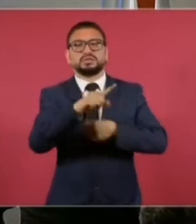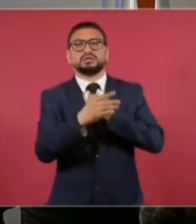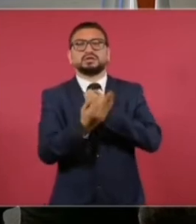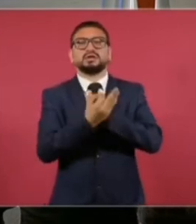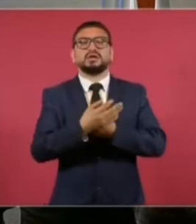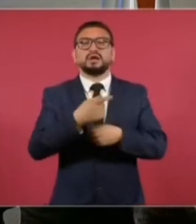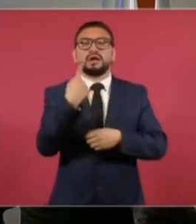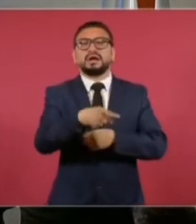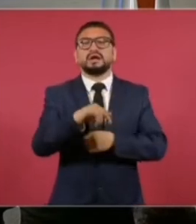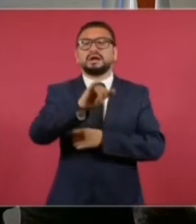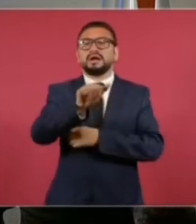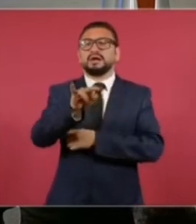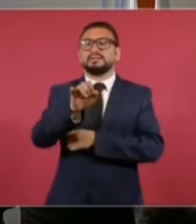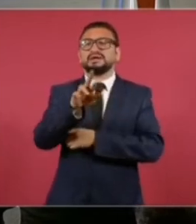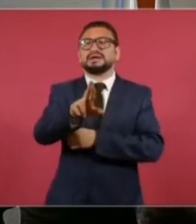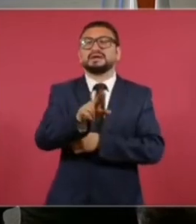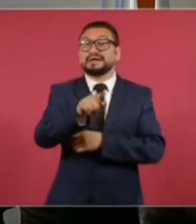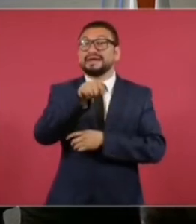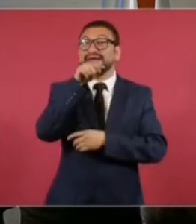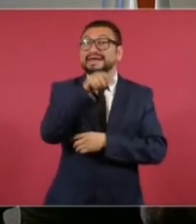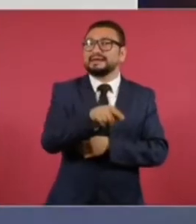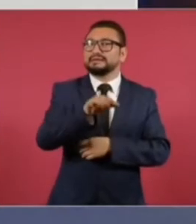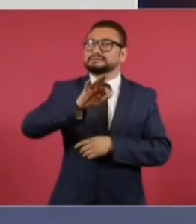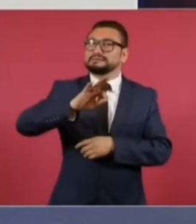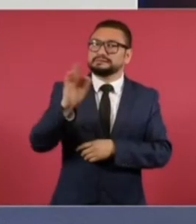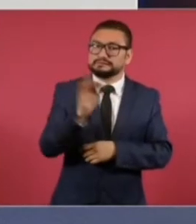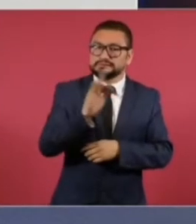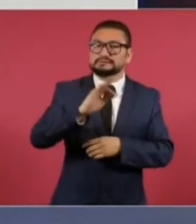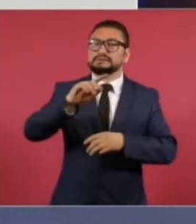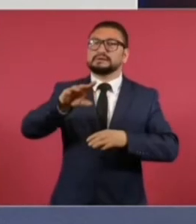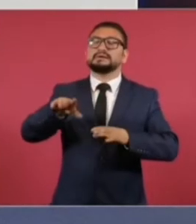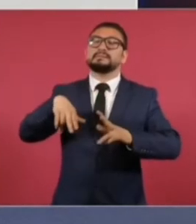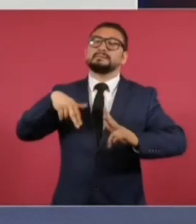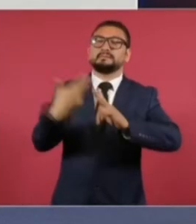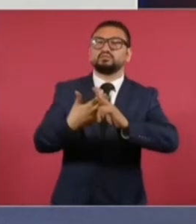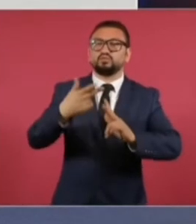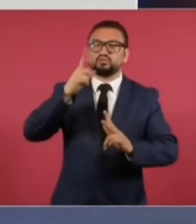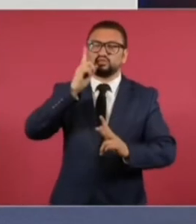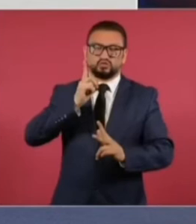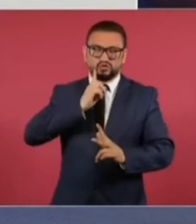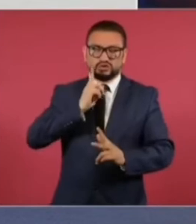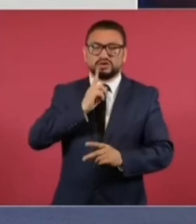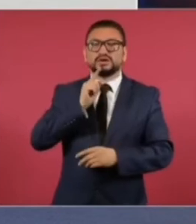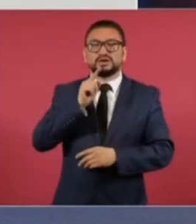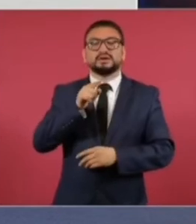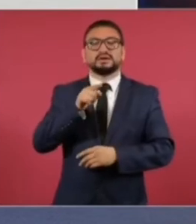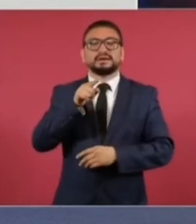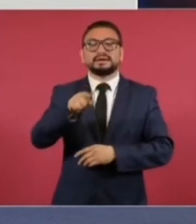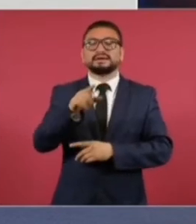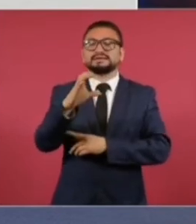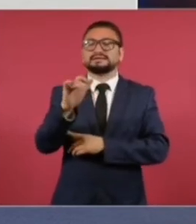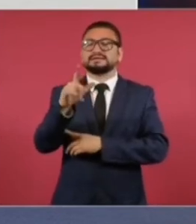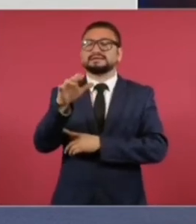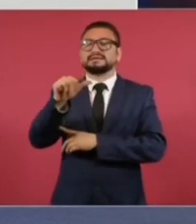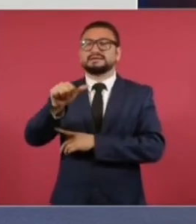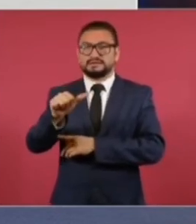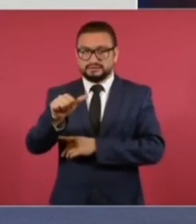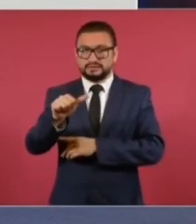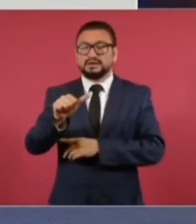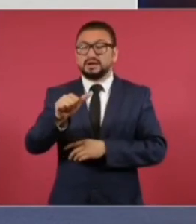Javier, presunto actor intelectual del feminicidio de Cecilia.